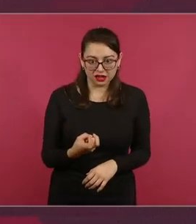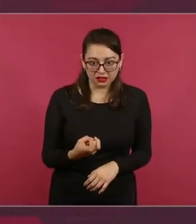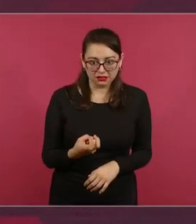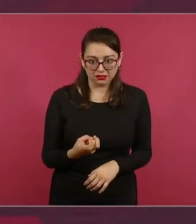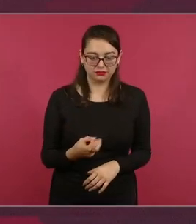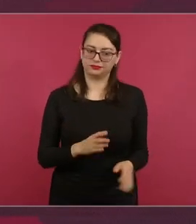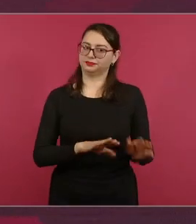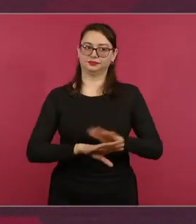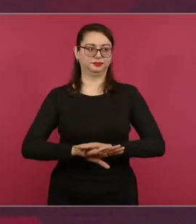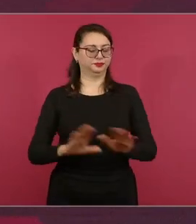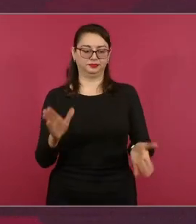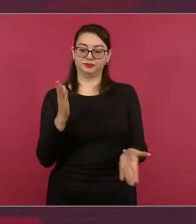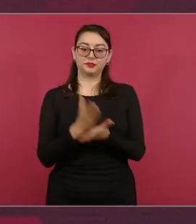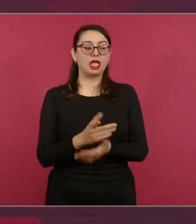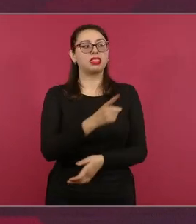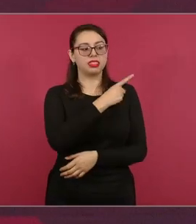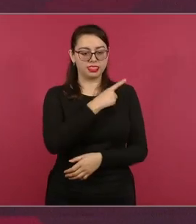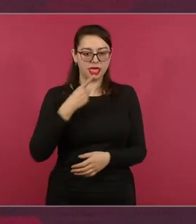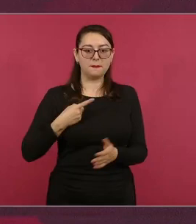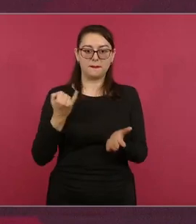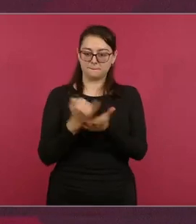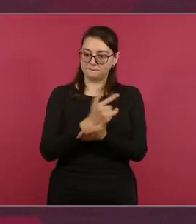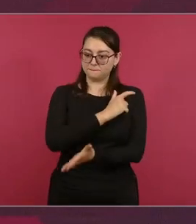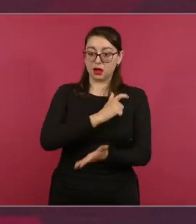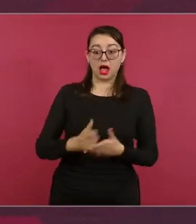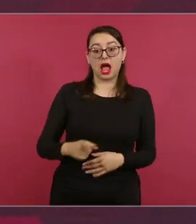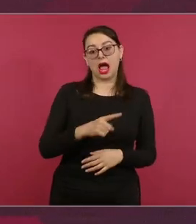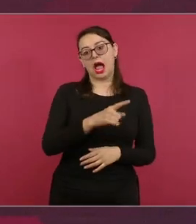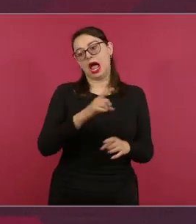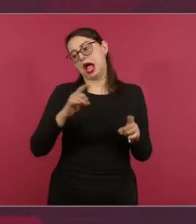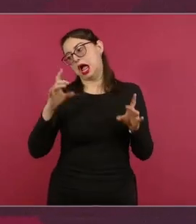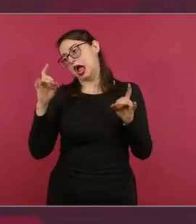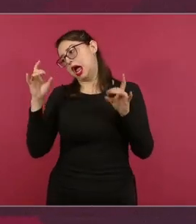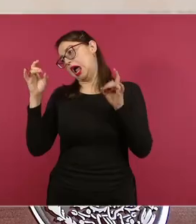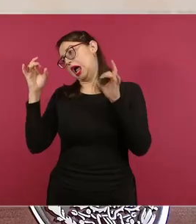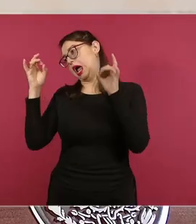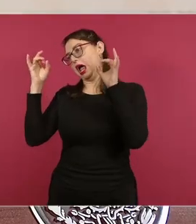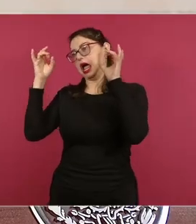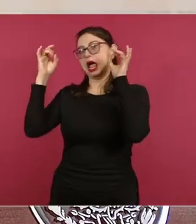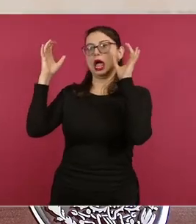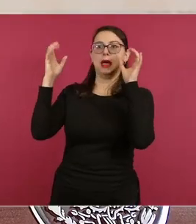eso es una gran polarización. No existe.